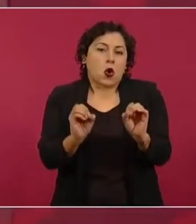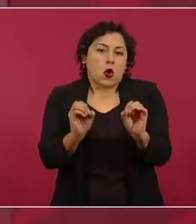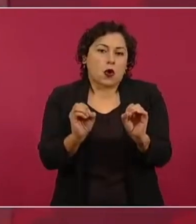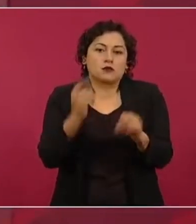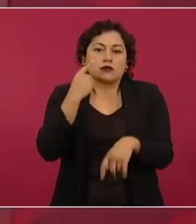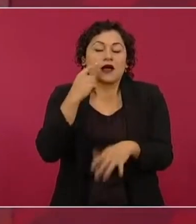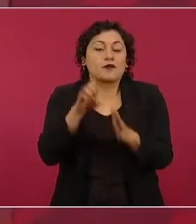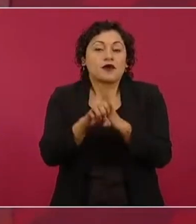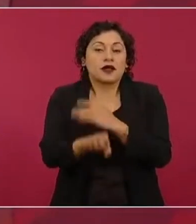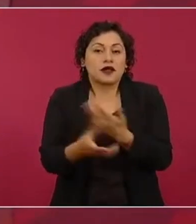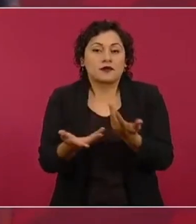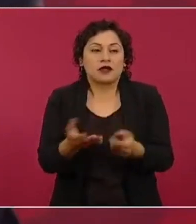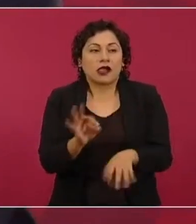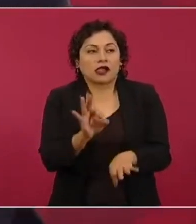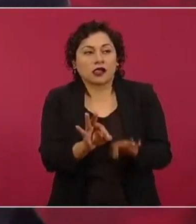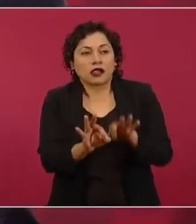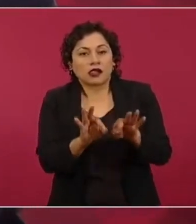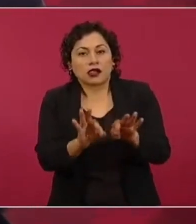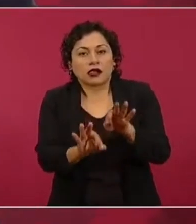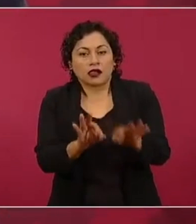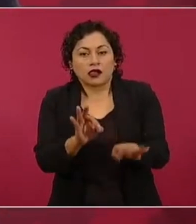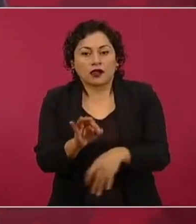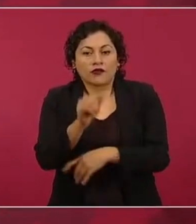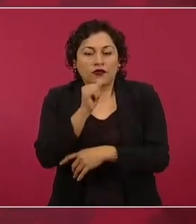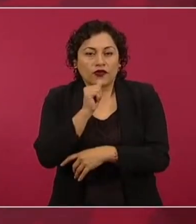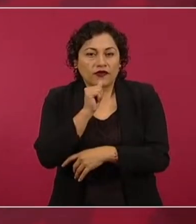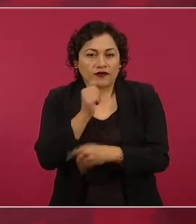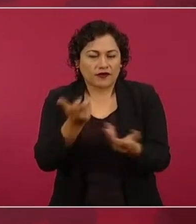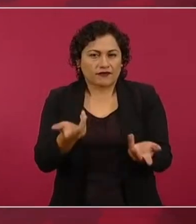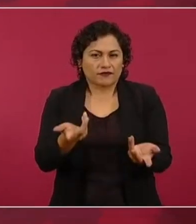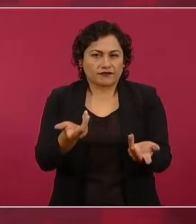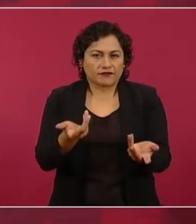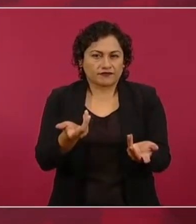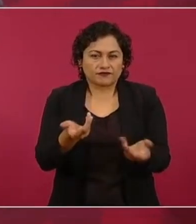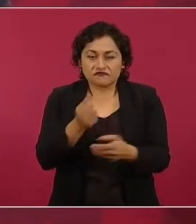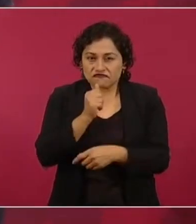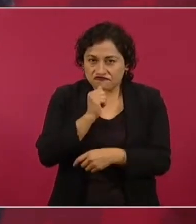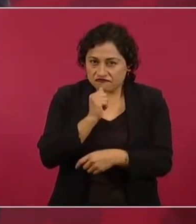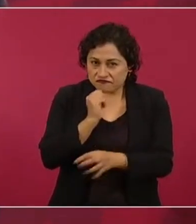Todavía no está al punto el golpe.